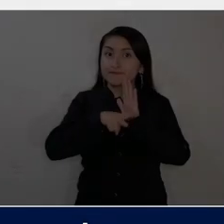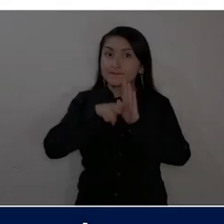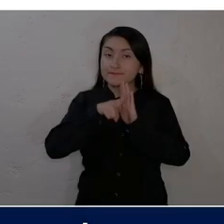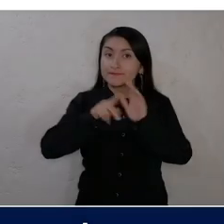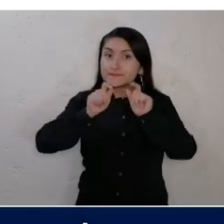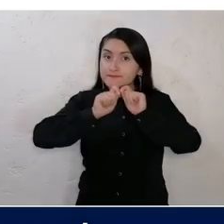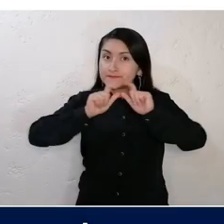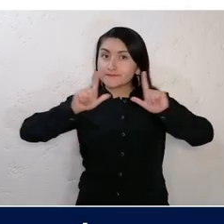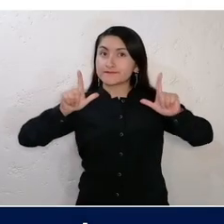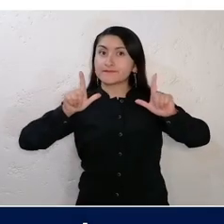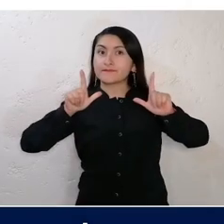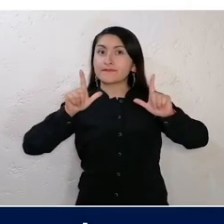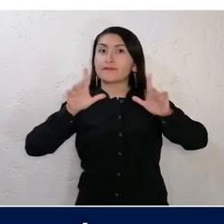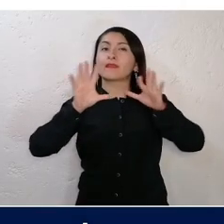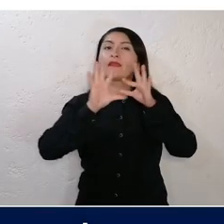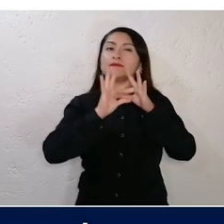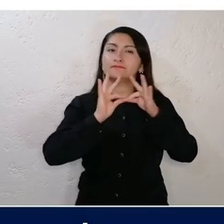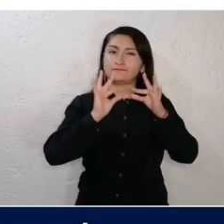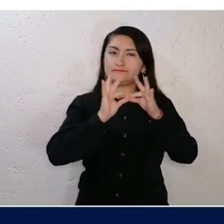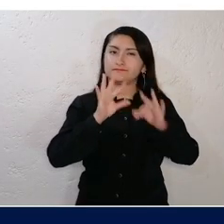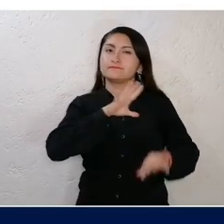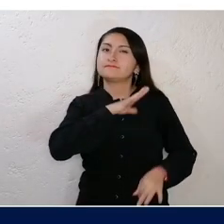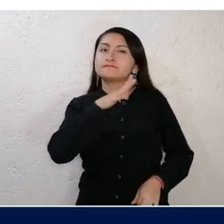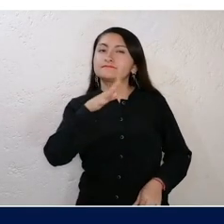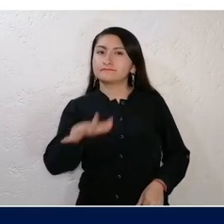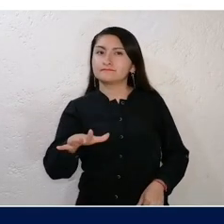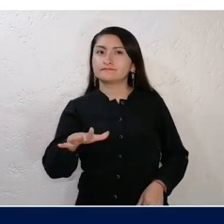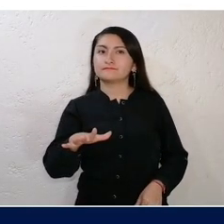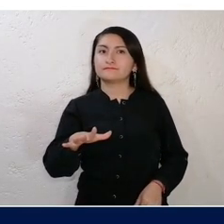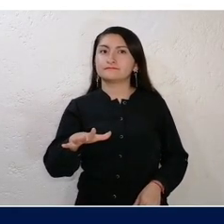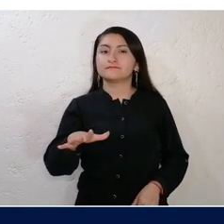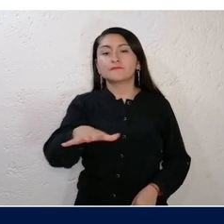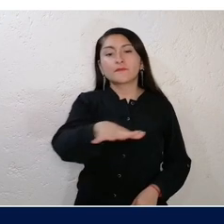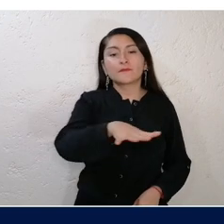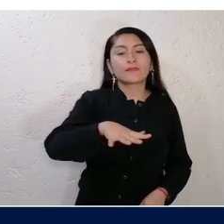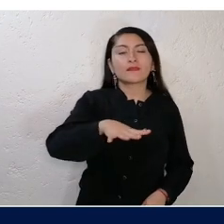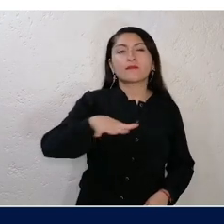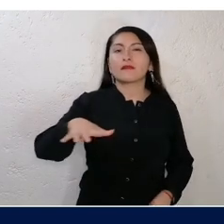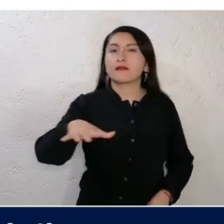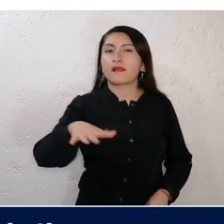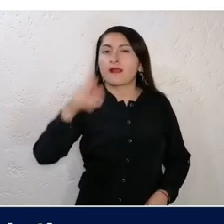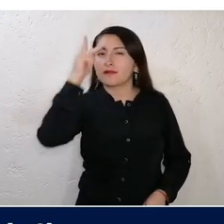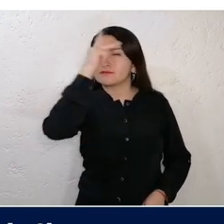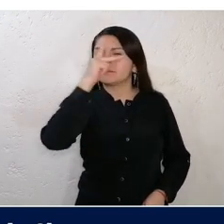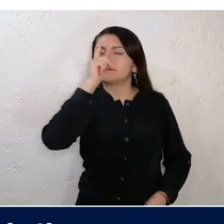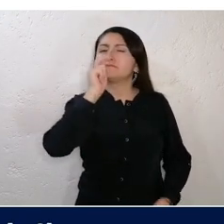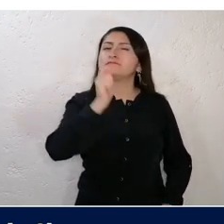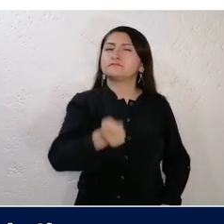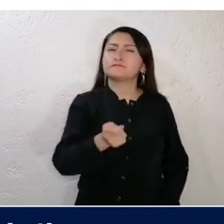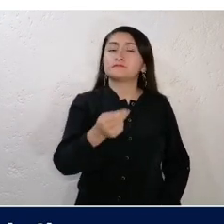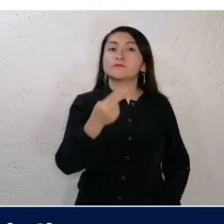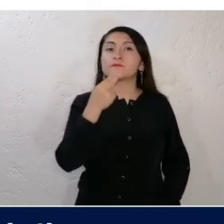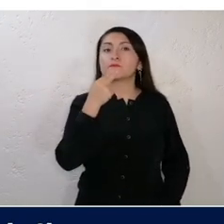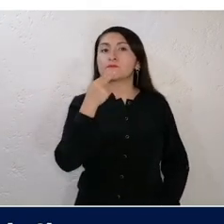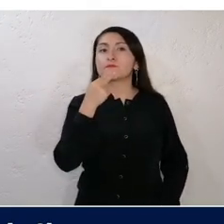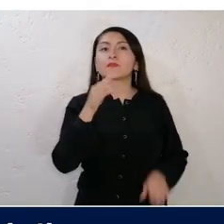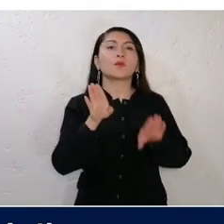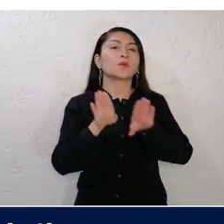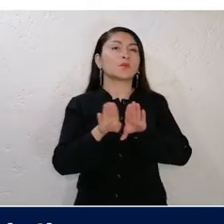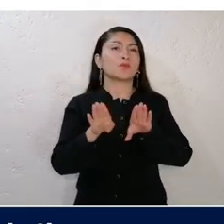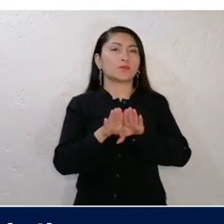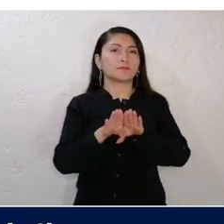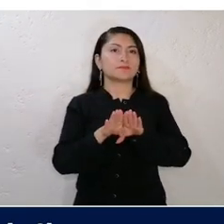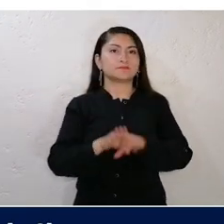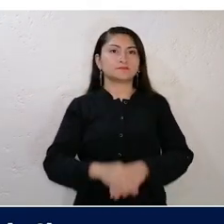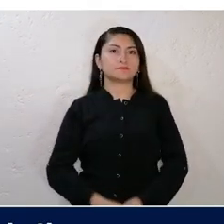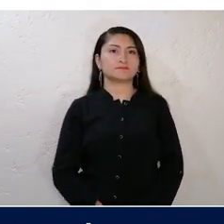En este video abordaremos de manera general qué son las áreas de la psicología y los escenarios de aplicación de